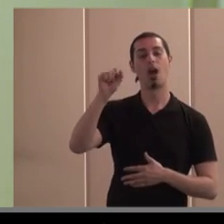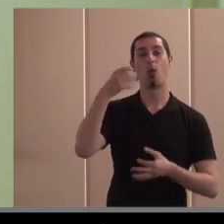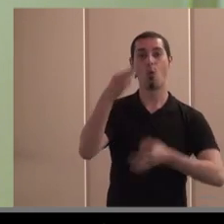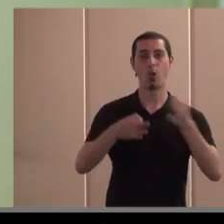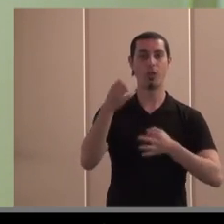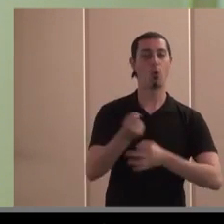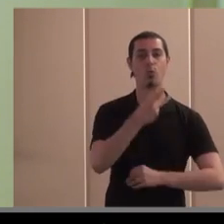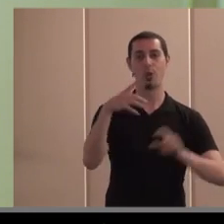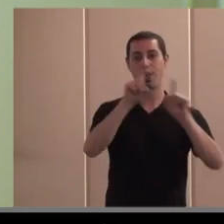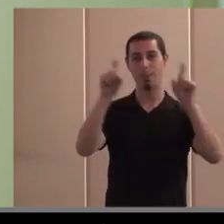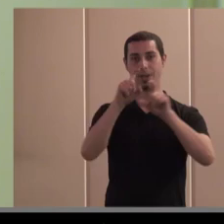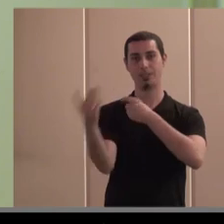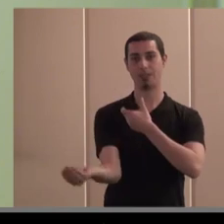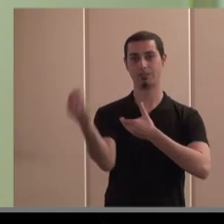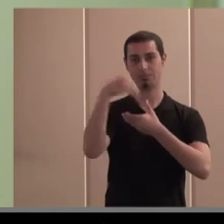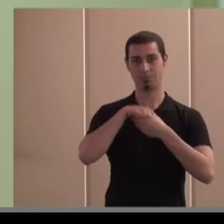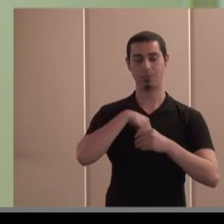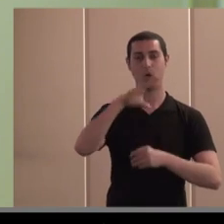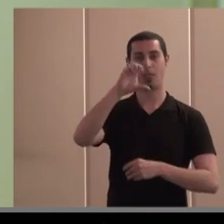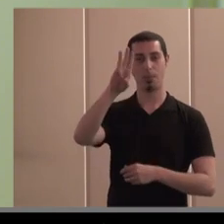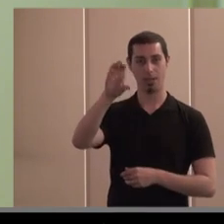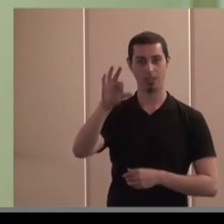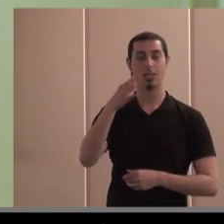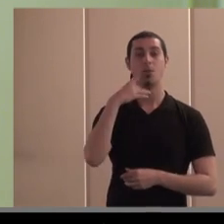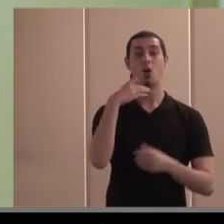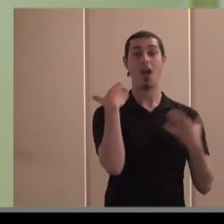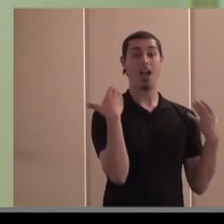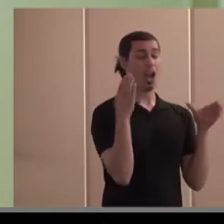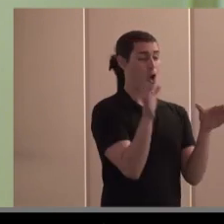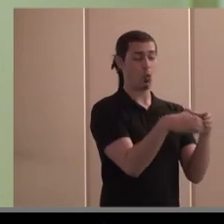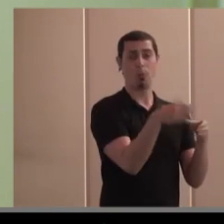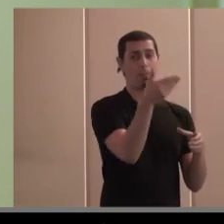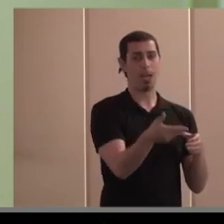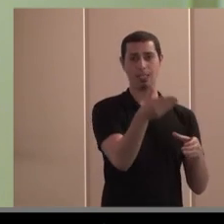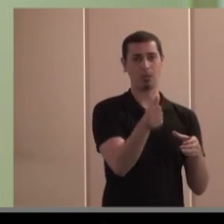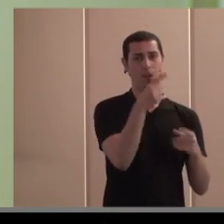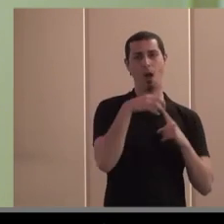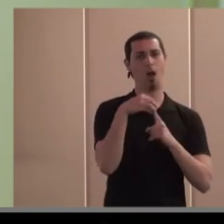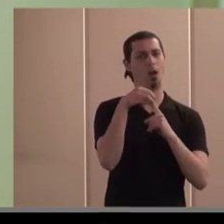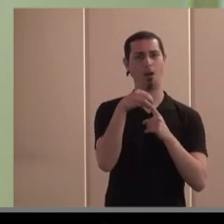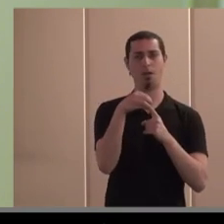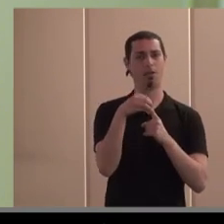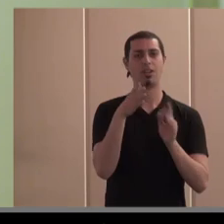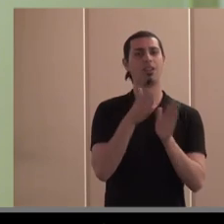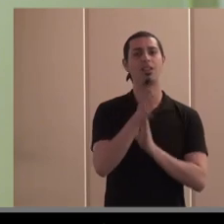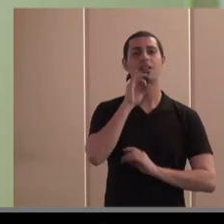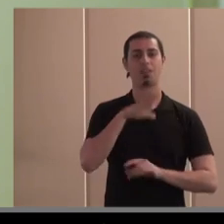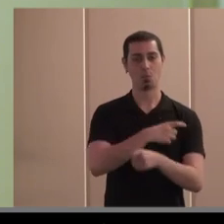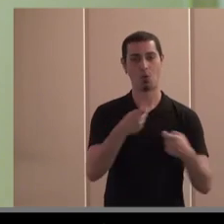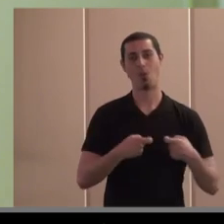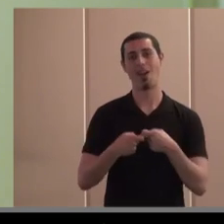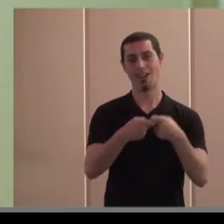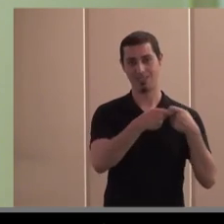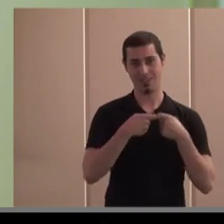que hay en CEPES o que en estos momentos hay representado la familia más importante o la troncal por naturaleza histórica son las cooperativas